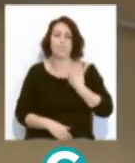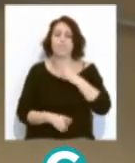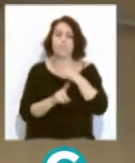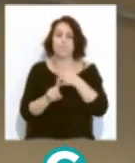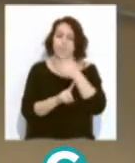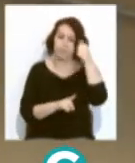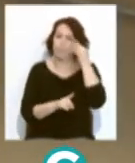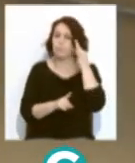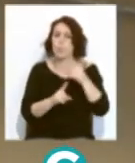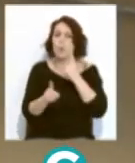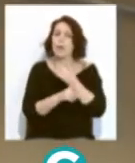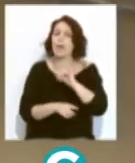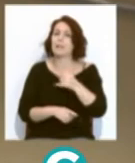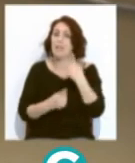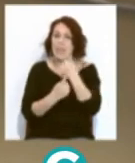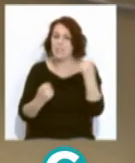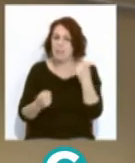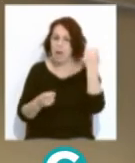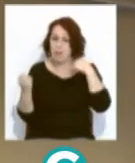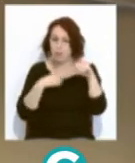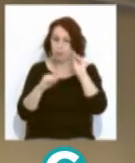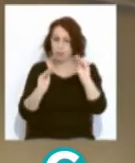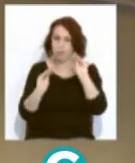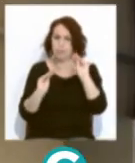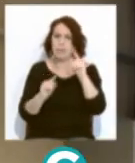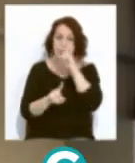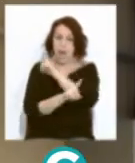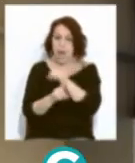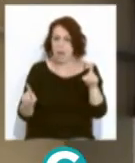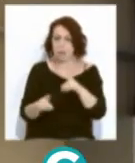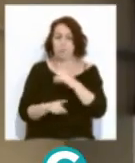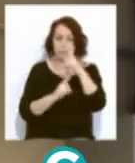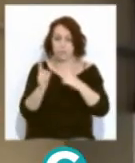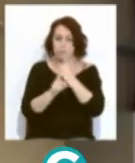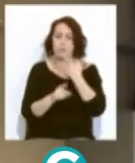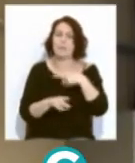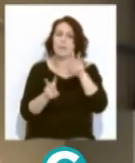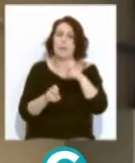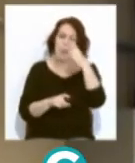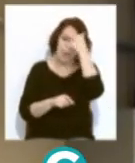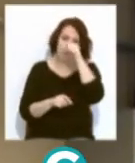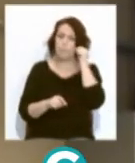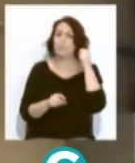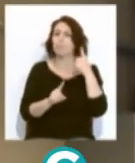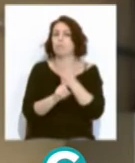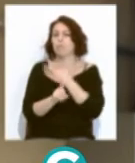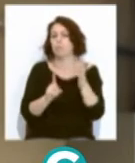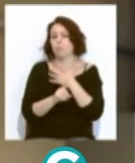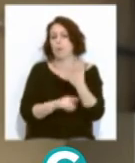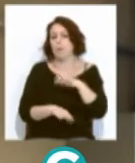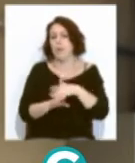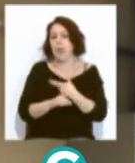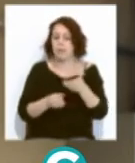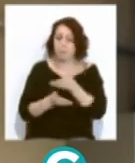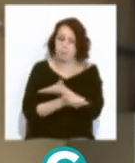género en el que se establece la necesidad de realizar acciones formativas anuales sobre violencia de género dirigida al ámbito educativo